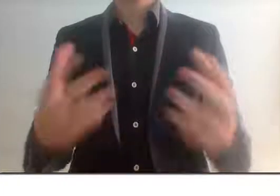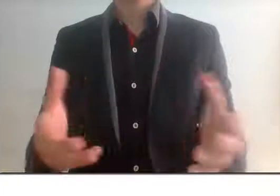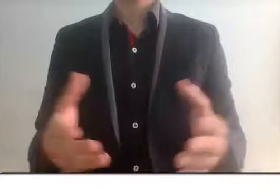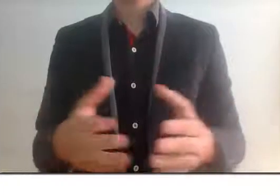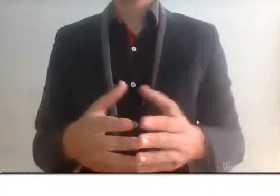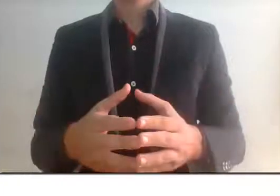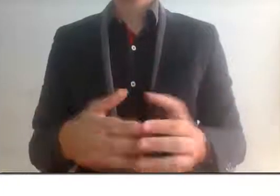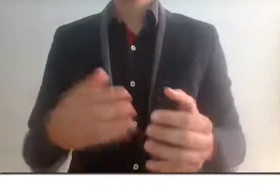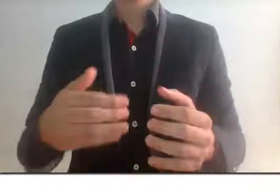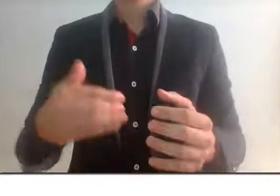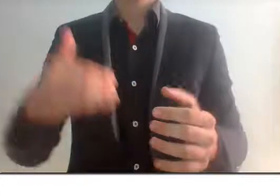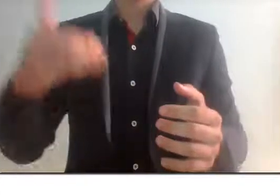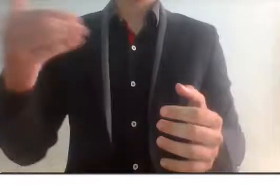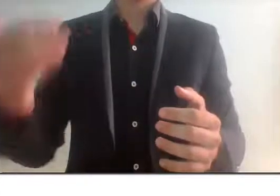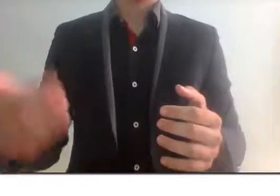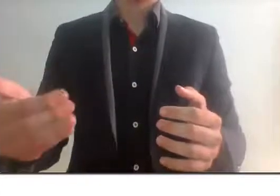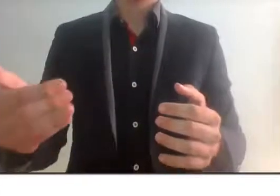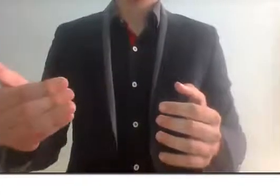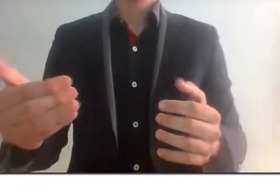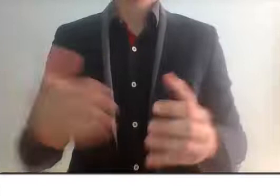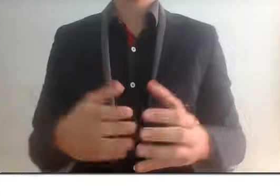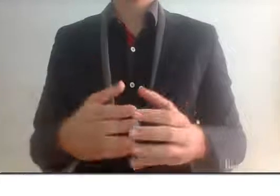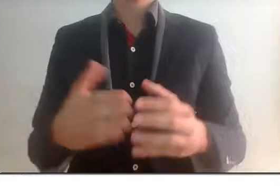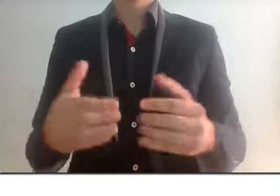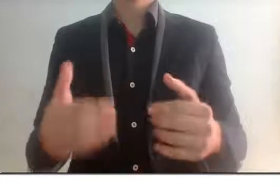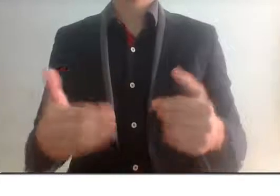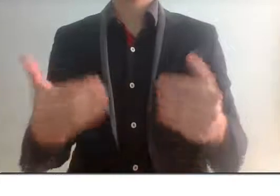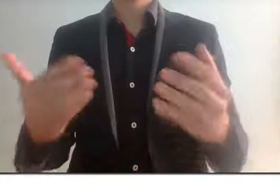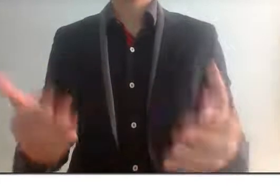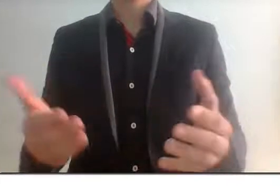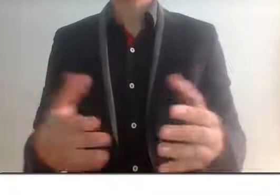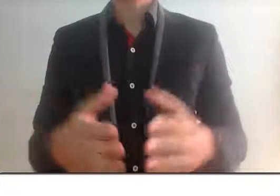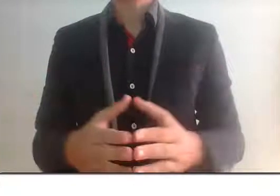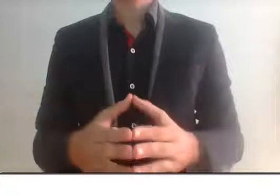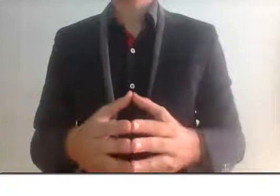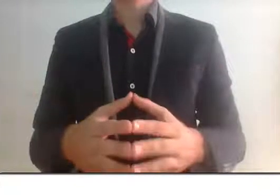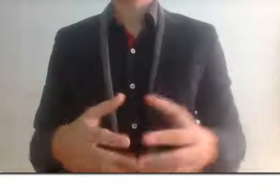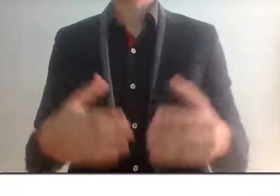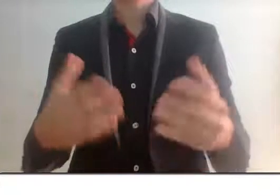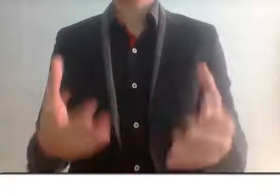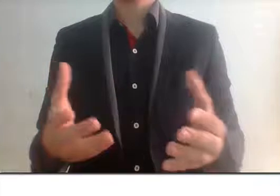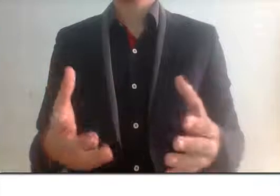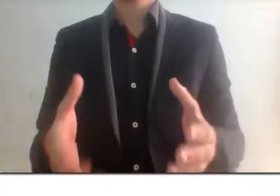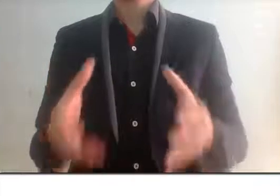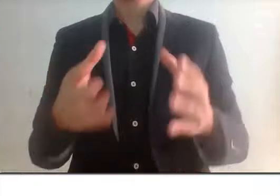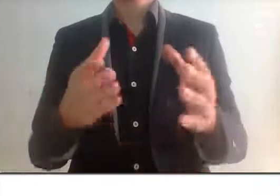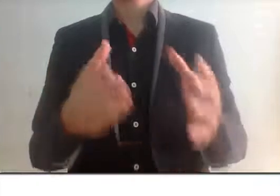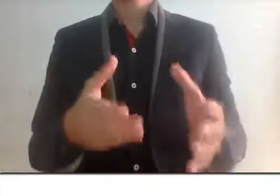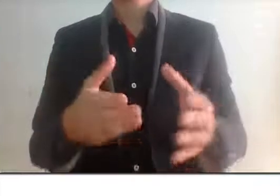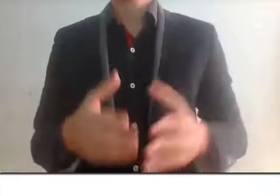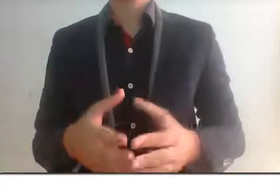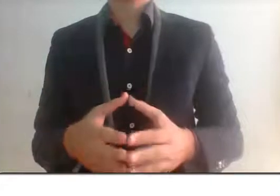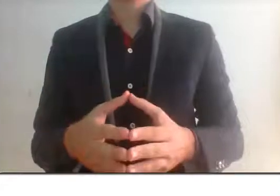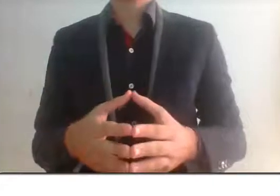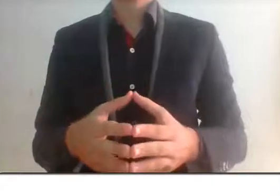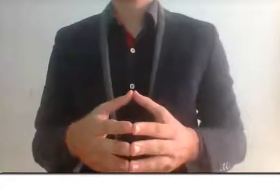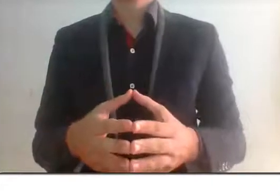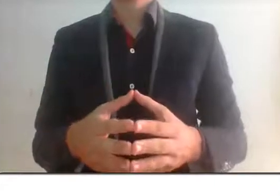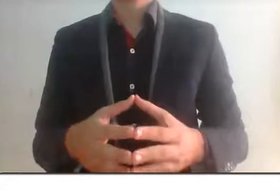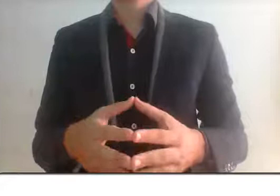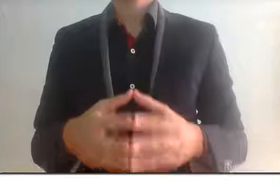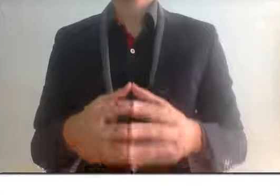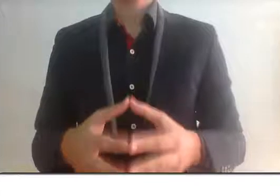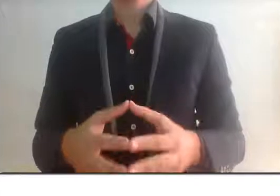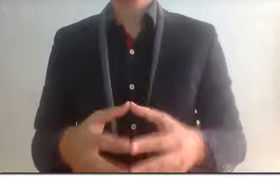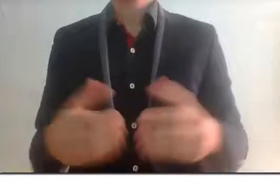en Guadalajara va a asignar presupuesto para la línea número 4 a pesar de que no está contemplado y es justamente de aquí donde se